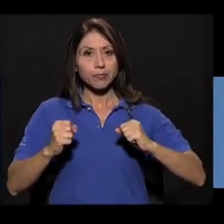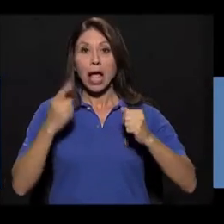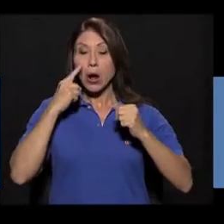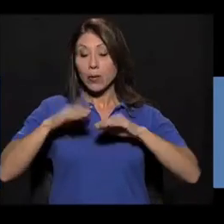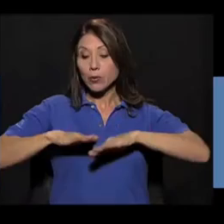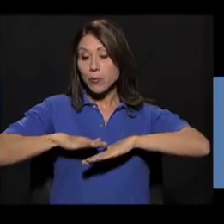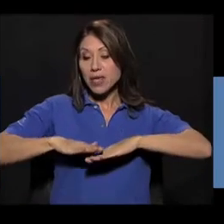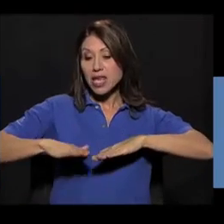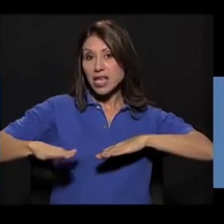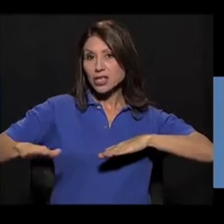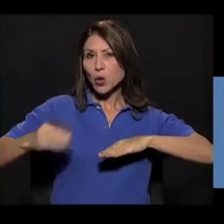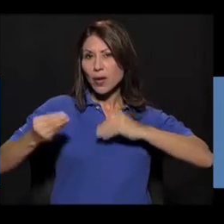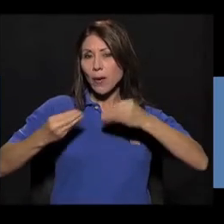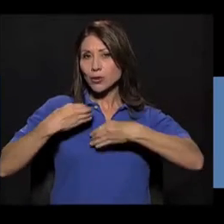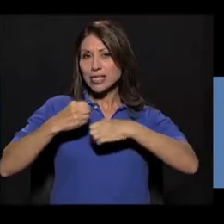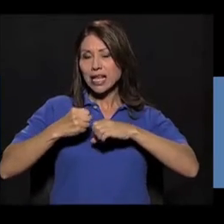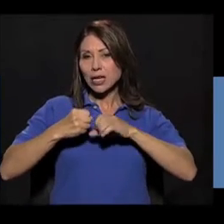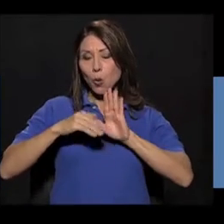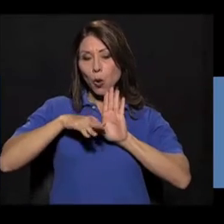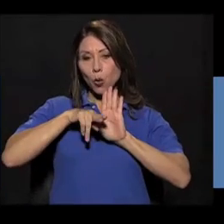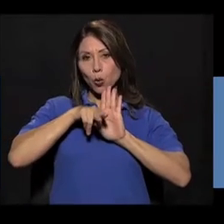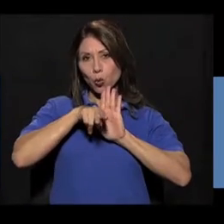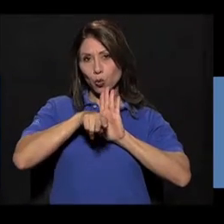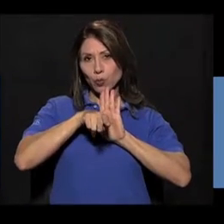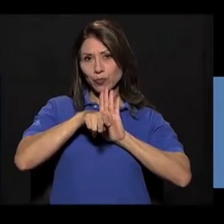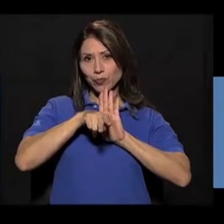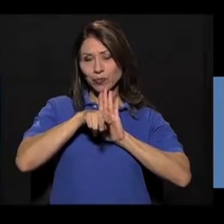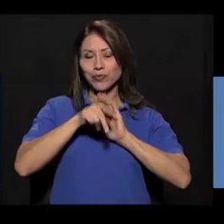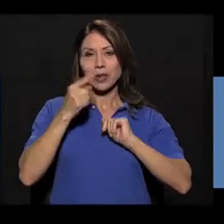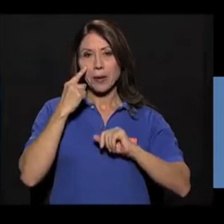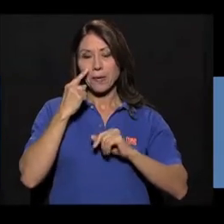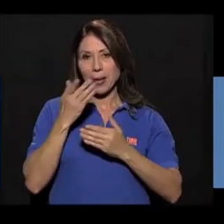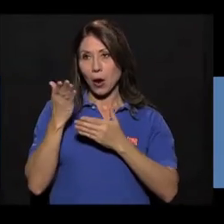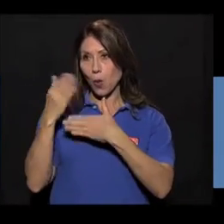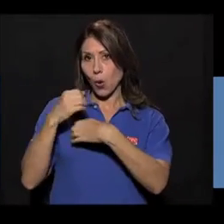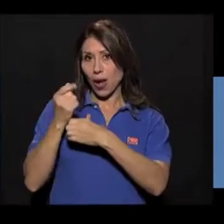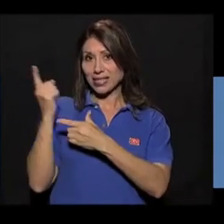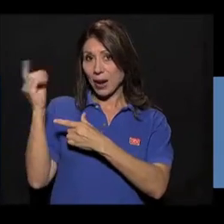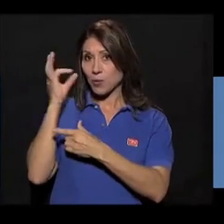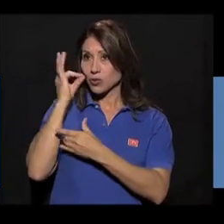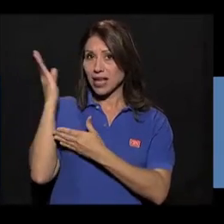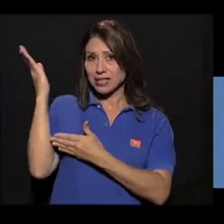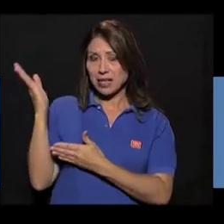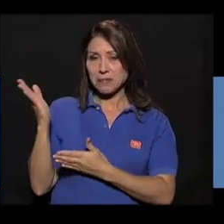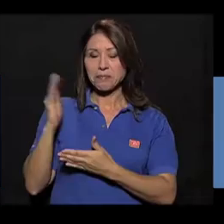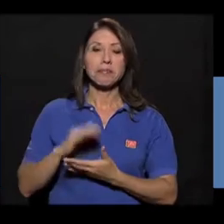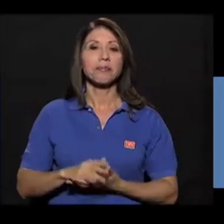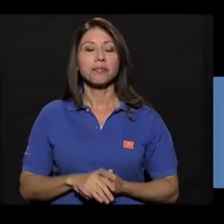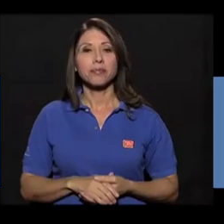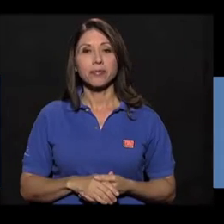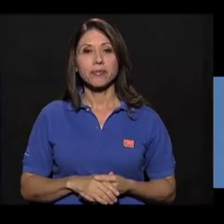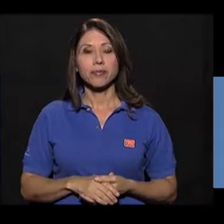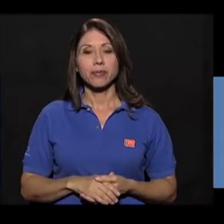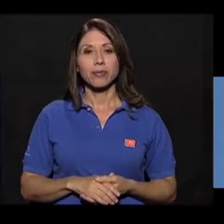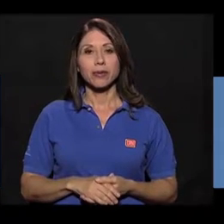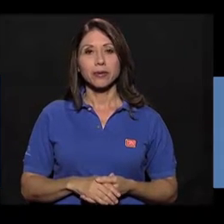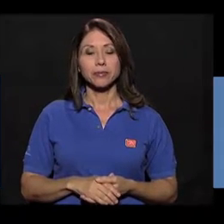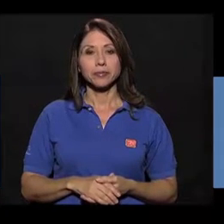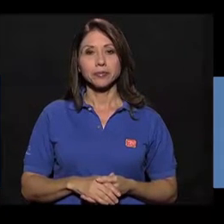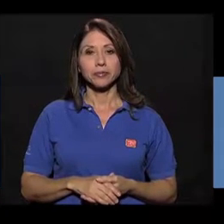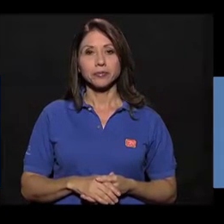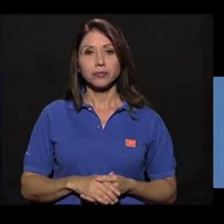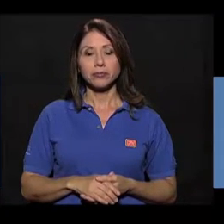Ok, vamos a poner las manos en cruz. Vamos a elevar una pierna a 90. A nivel de la articulación de la cadera,